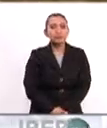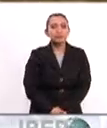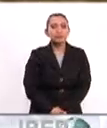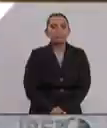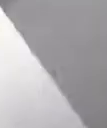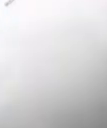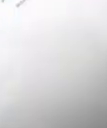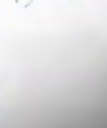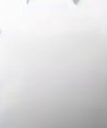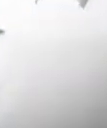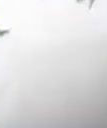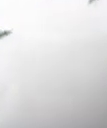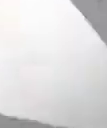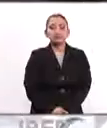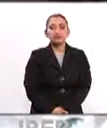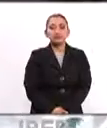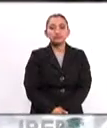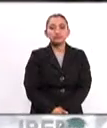No,